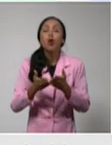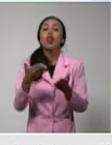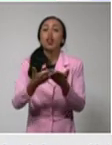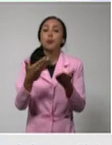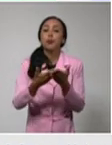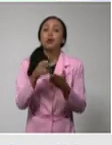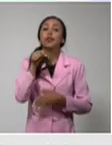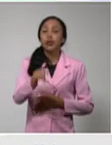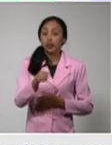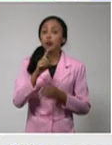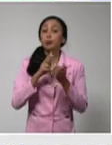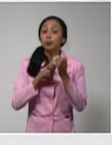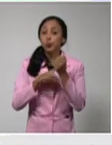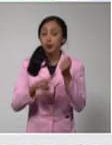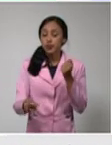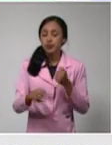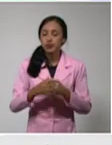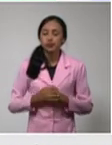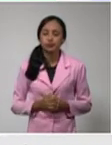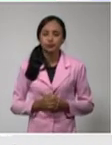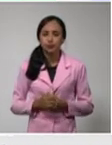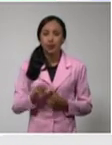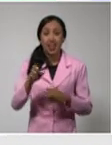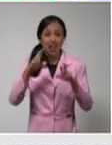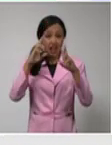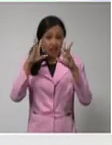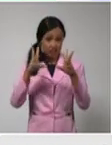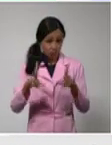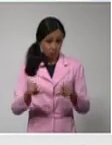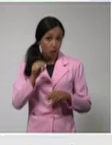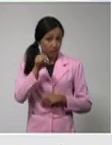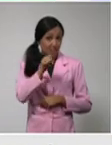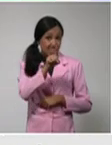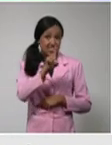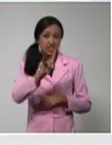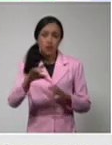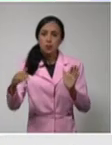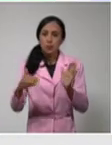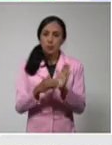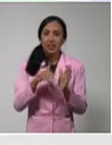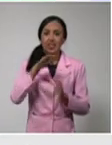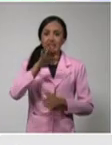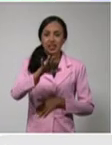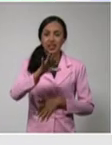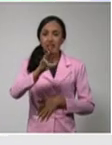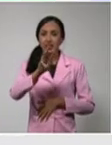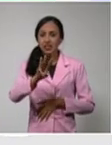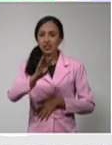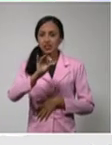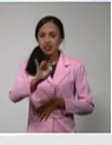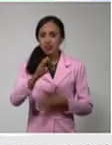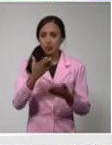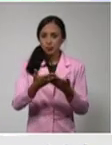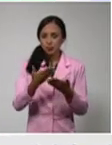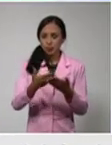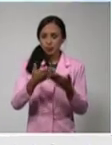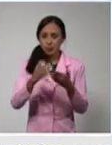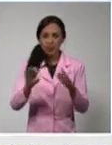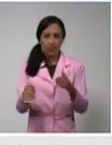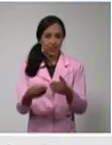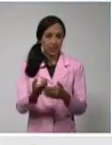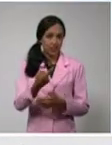Como resultado de ese análisis de las 19.537 muestras en el día de ayer, se